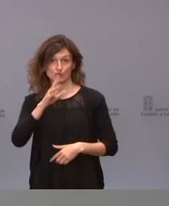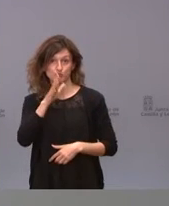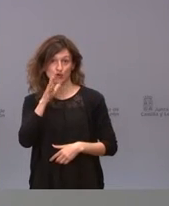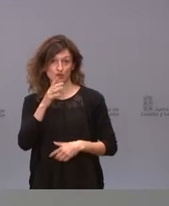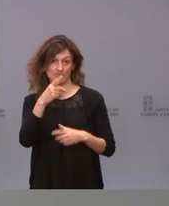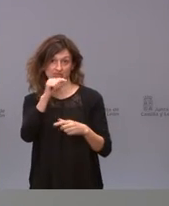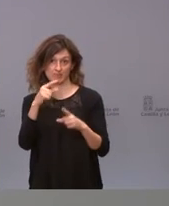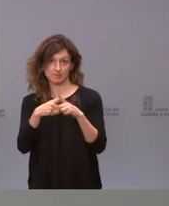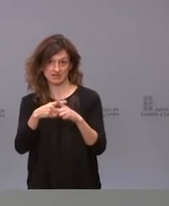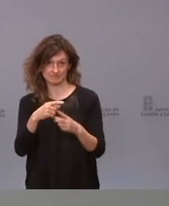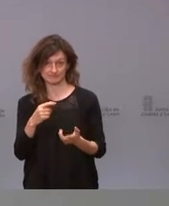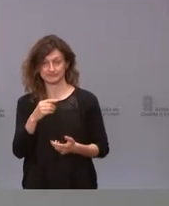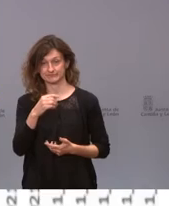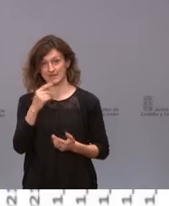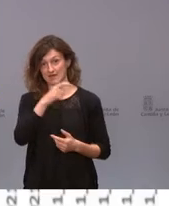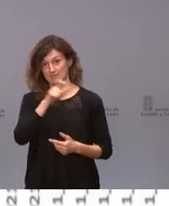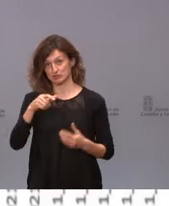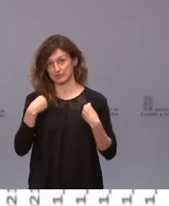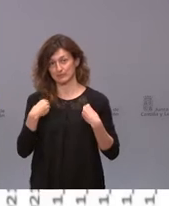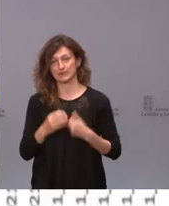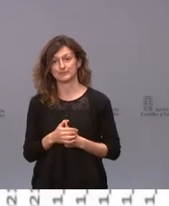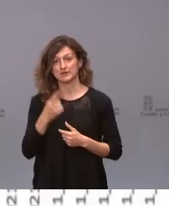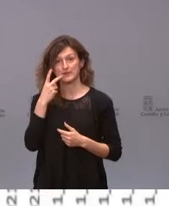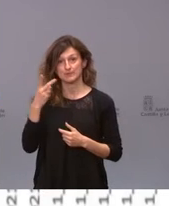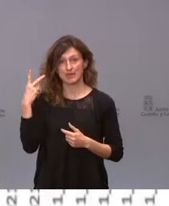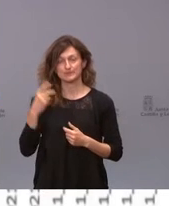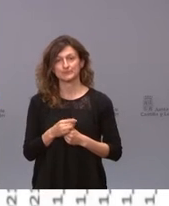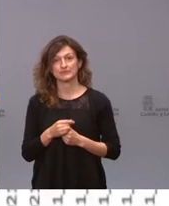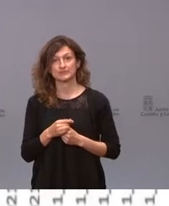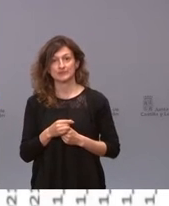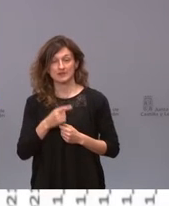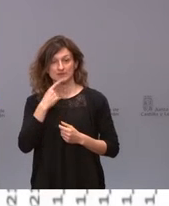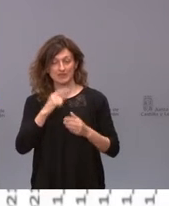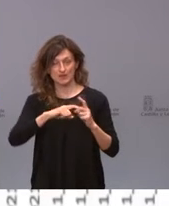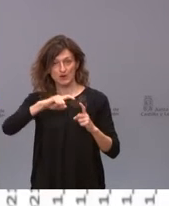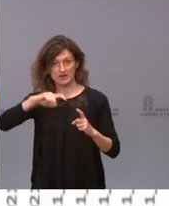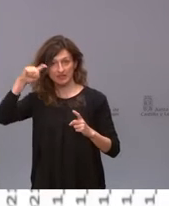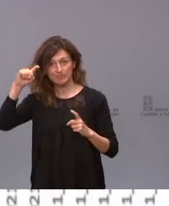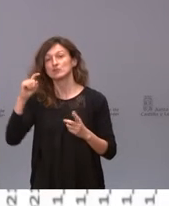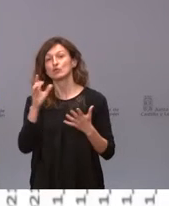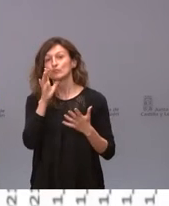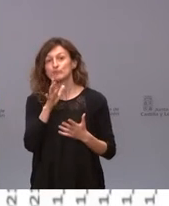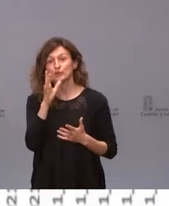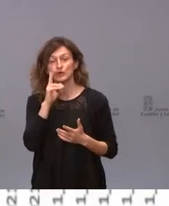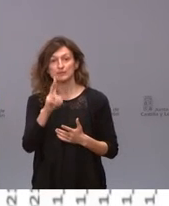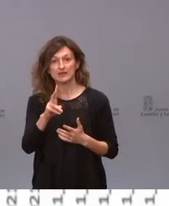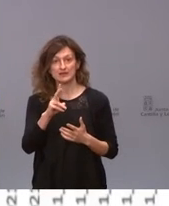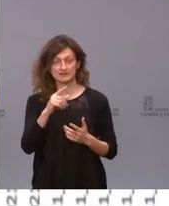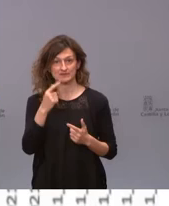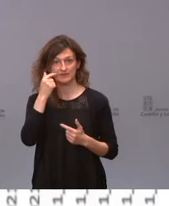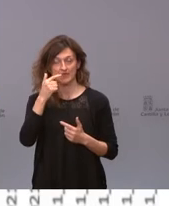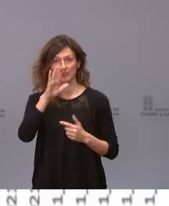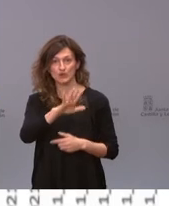En relación a la incidencia semanal, ahí sí que se puede ver que hay una tendencia al crecimiento, pero seguimos en el valle con